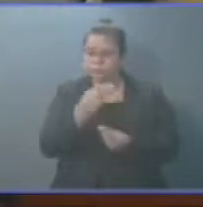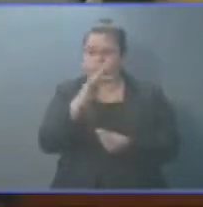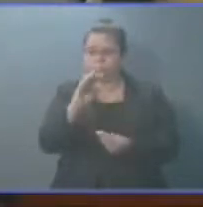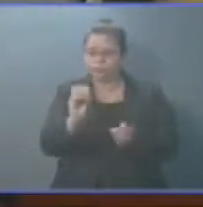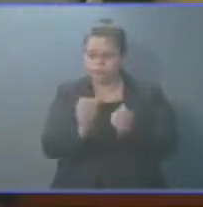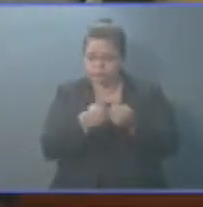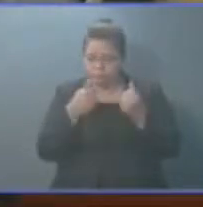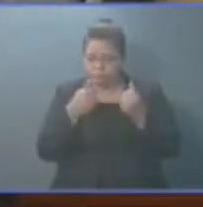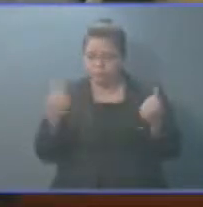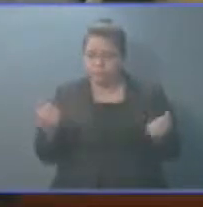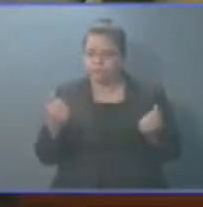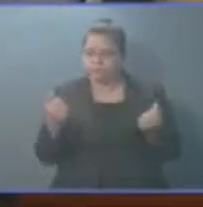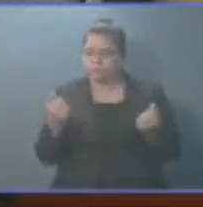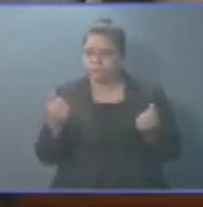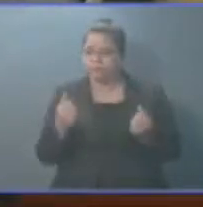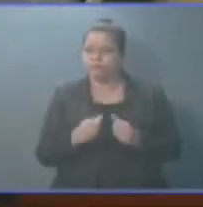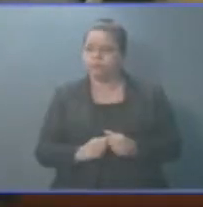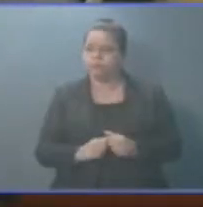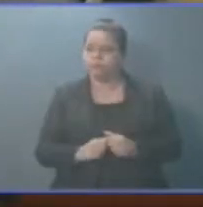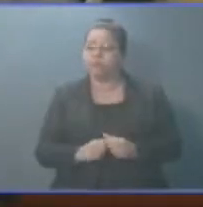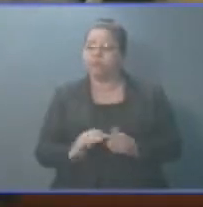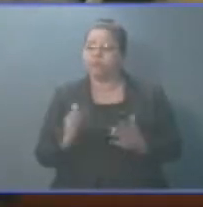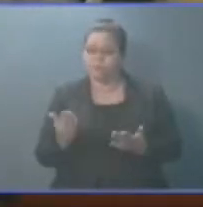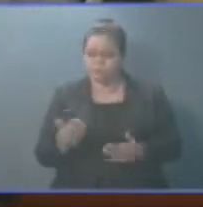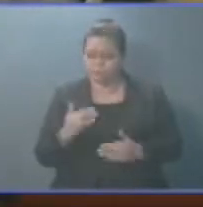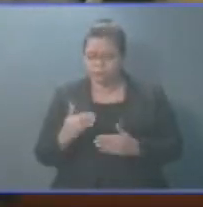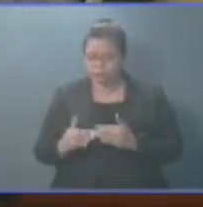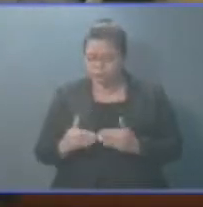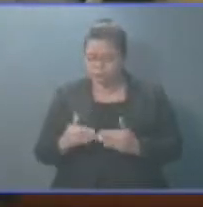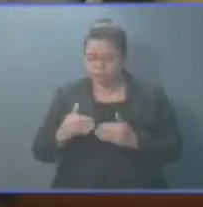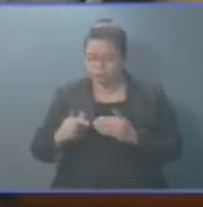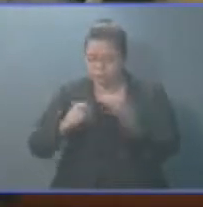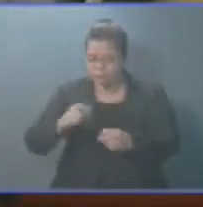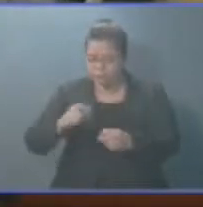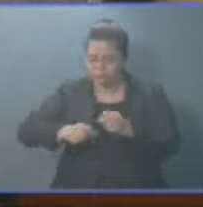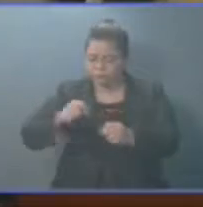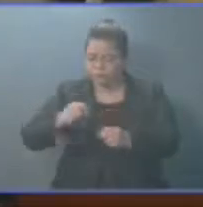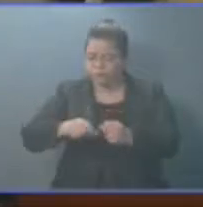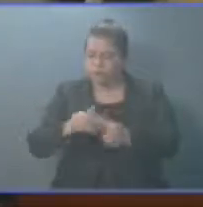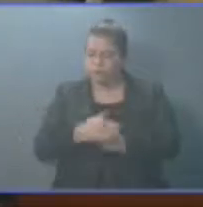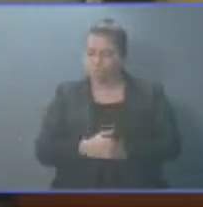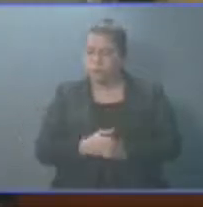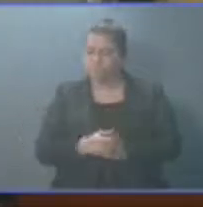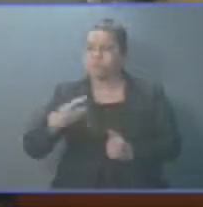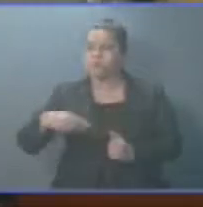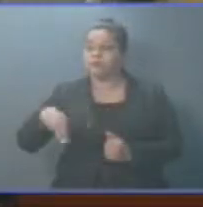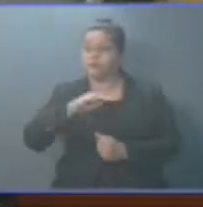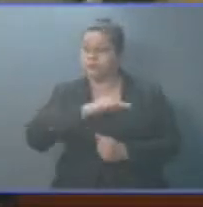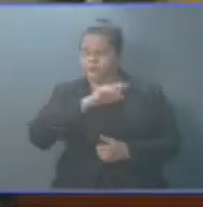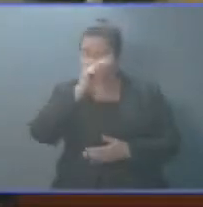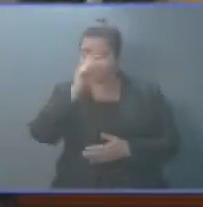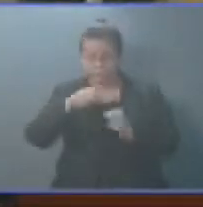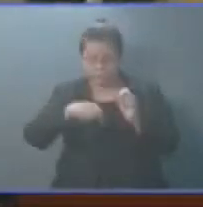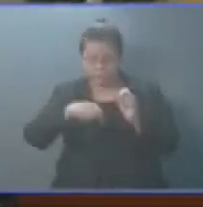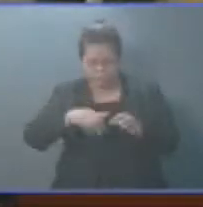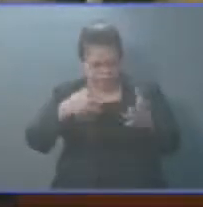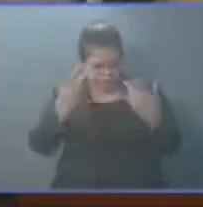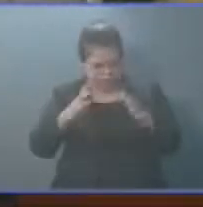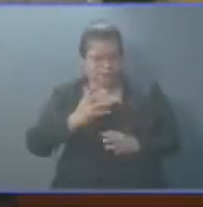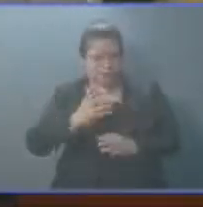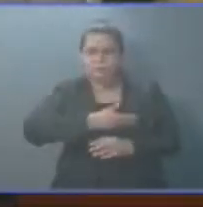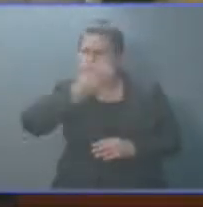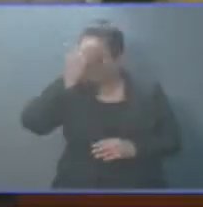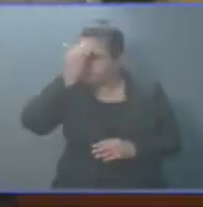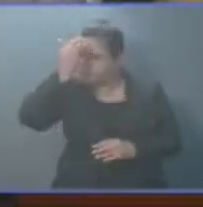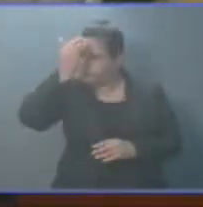justamente para productores agrícolas. En el Ministerio de Agricultura todos sabemos que